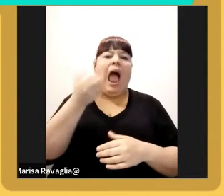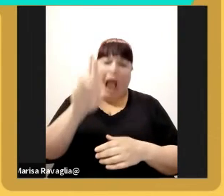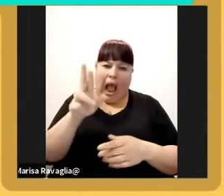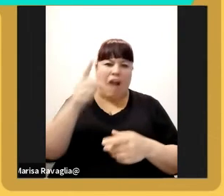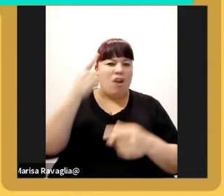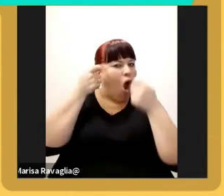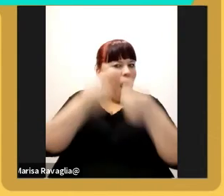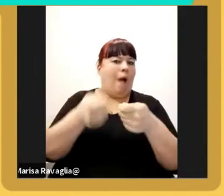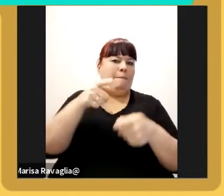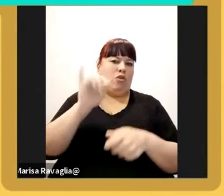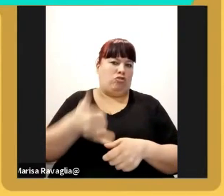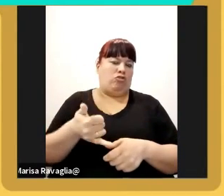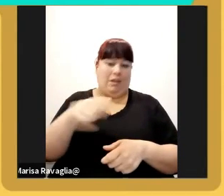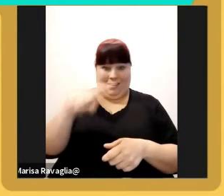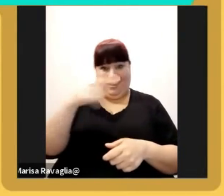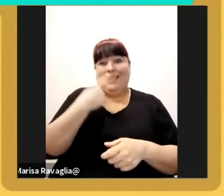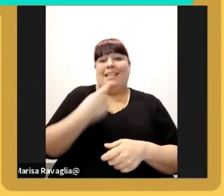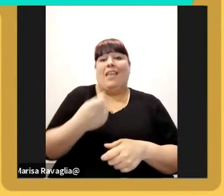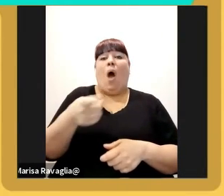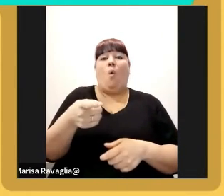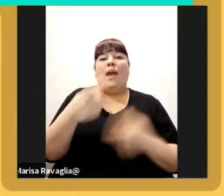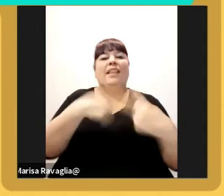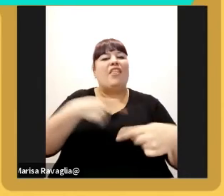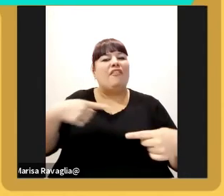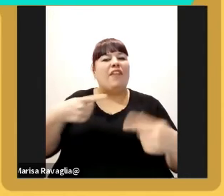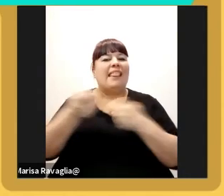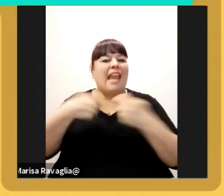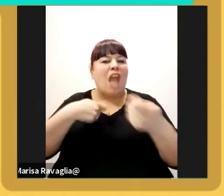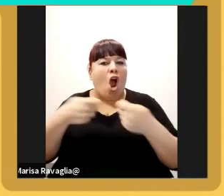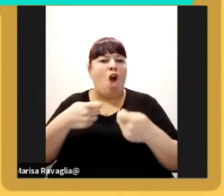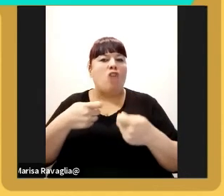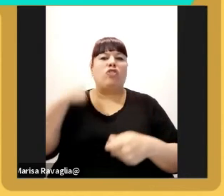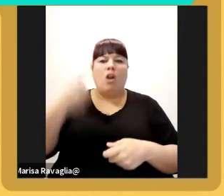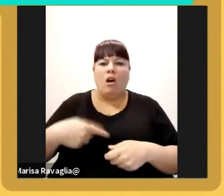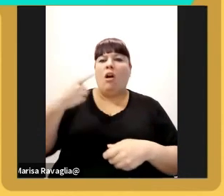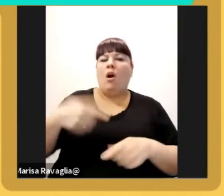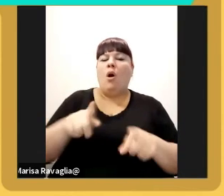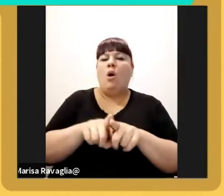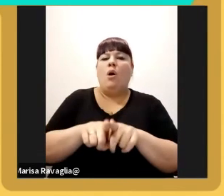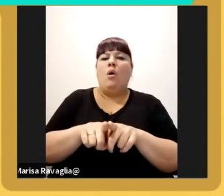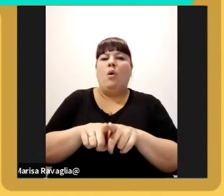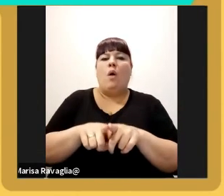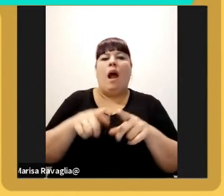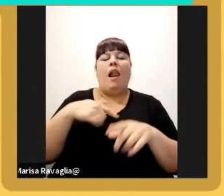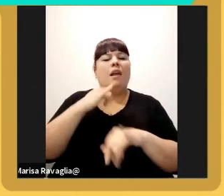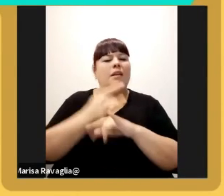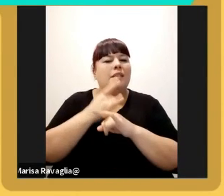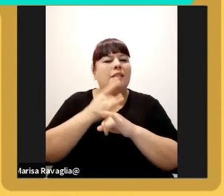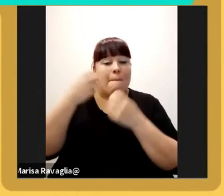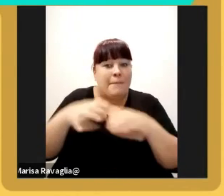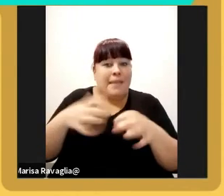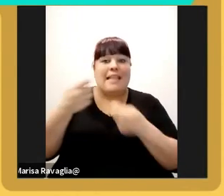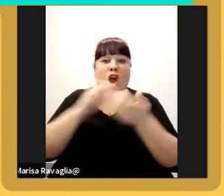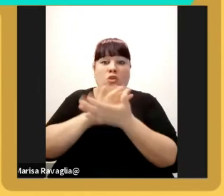lo están viendo en distintos negocios que incipientemente estamos comenzando si